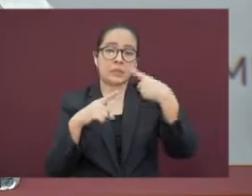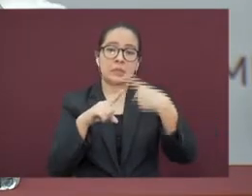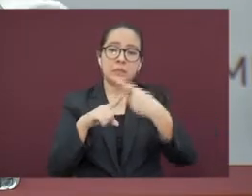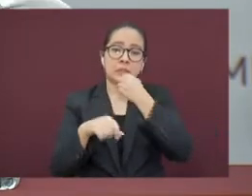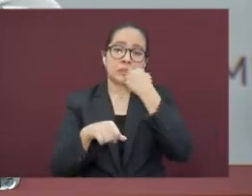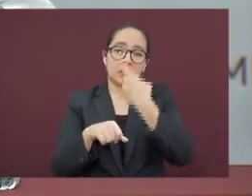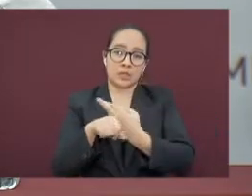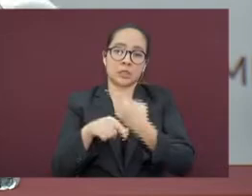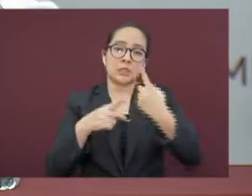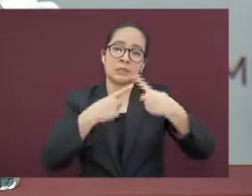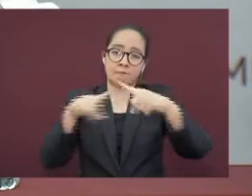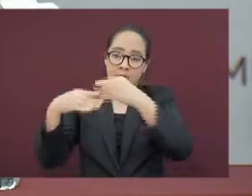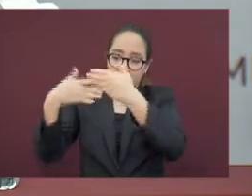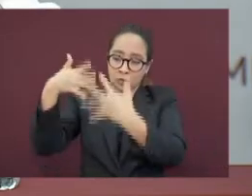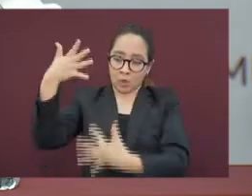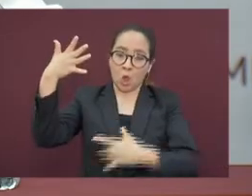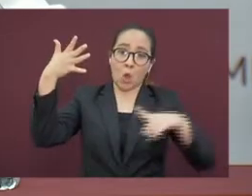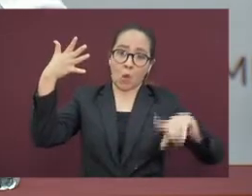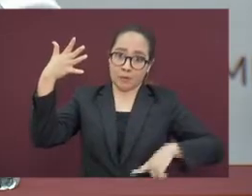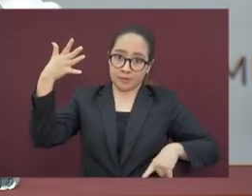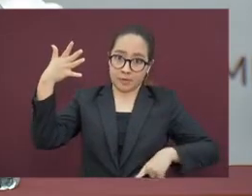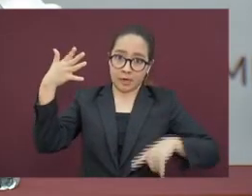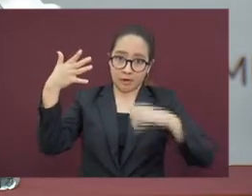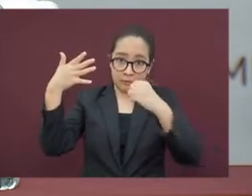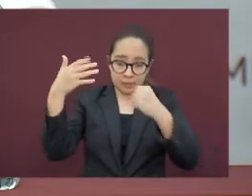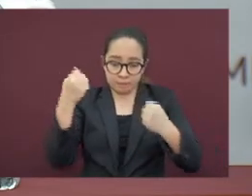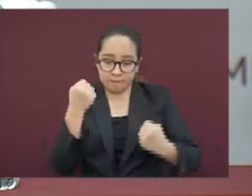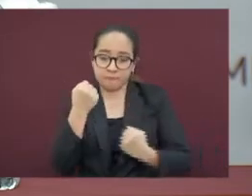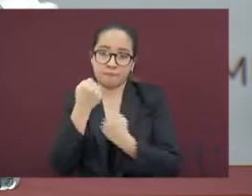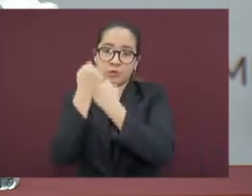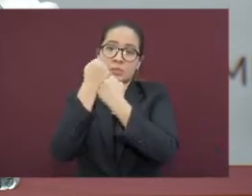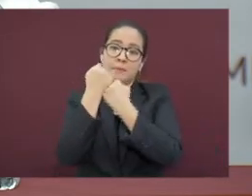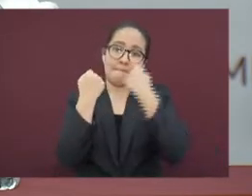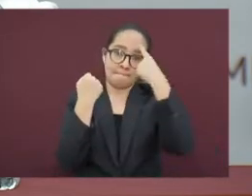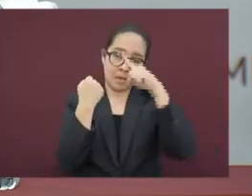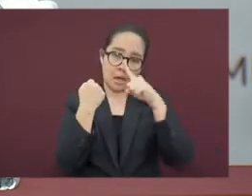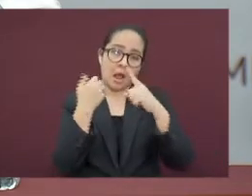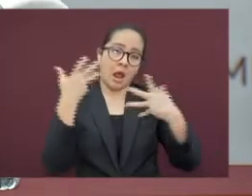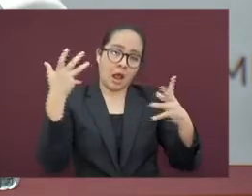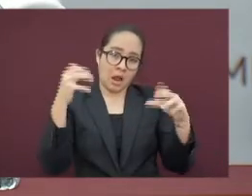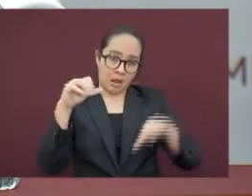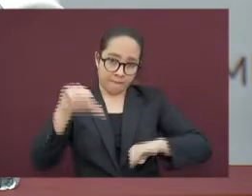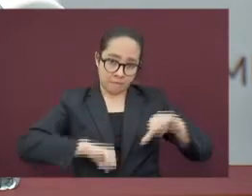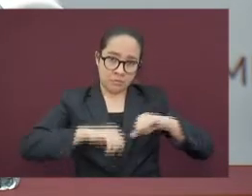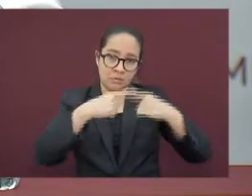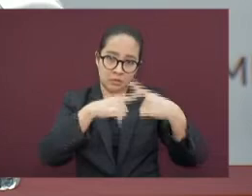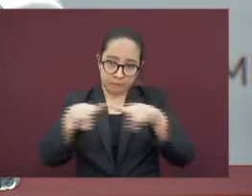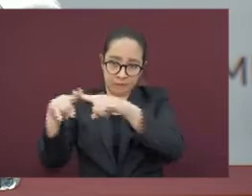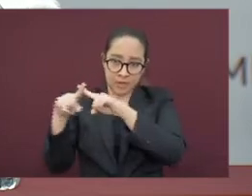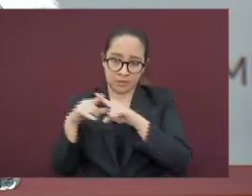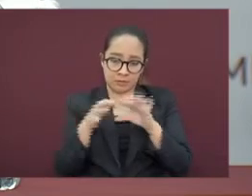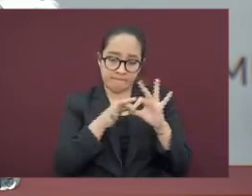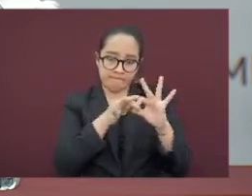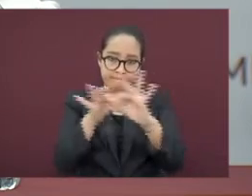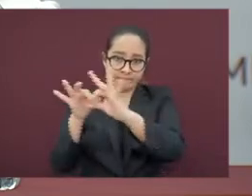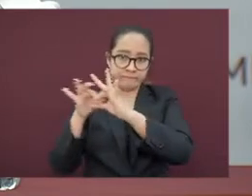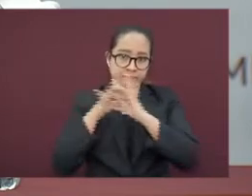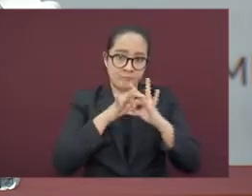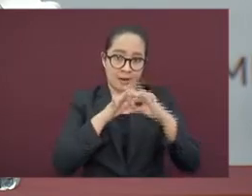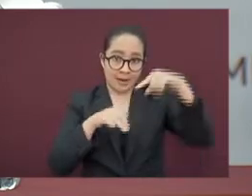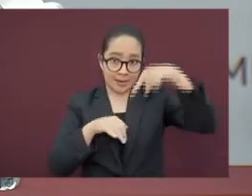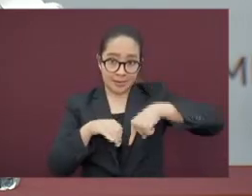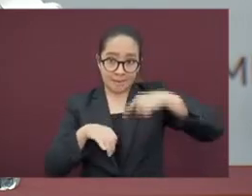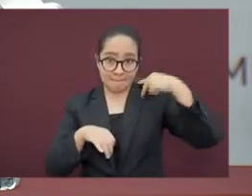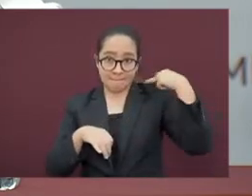lo cual refuerza aún más las acciones. Somos un solo equipo en Veracruz